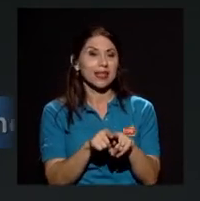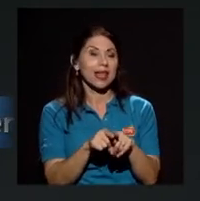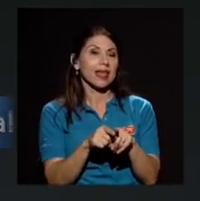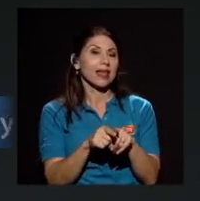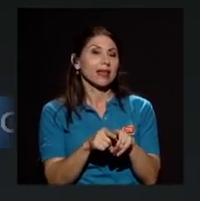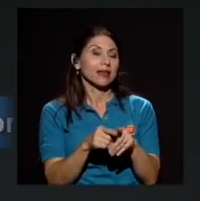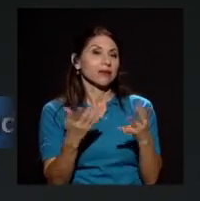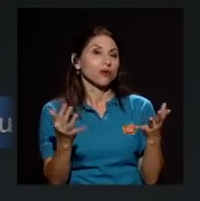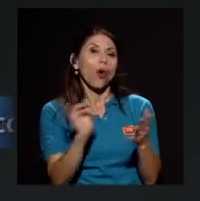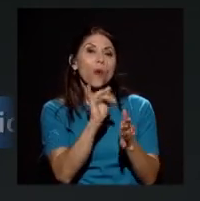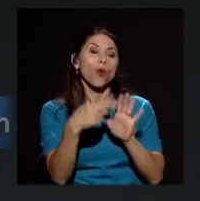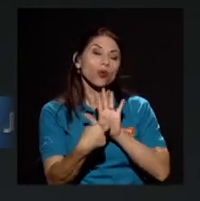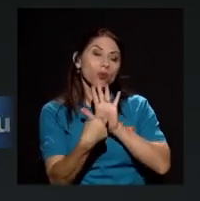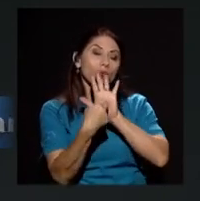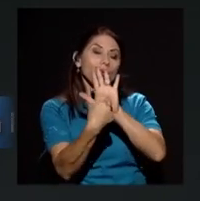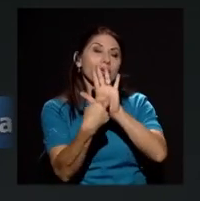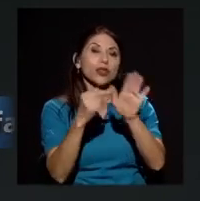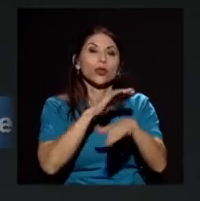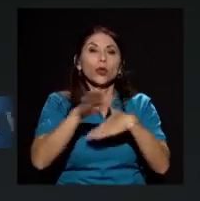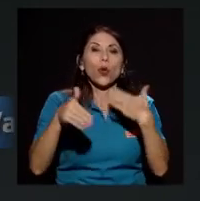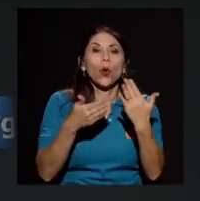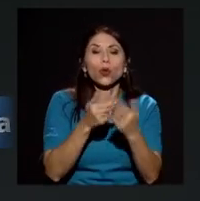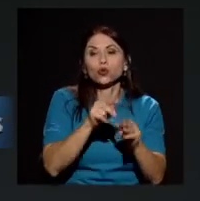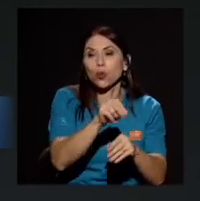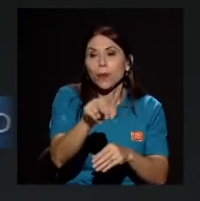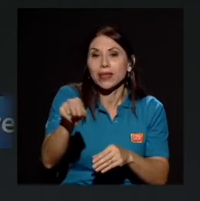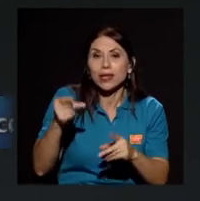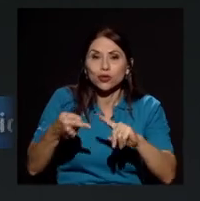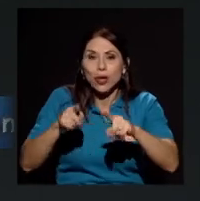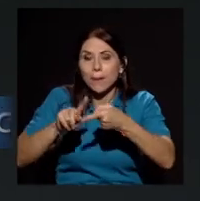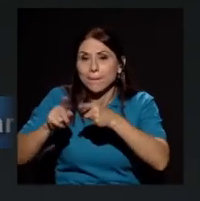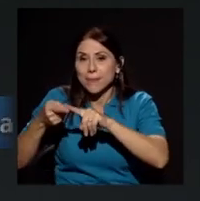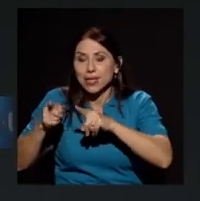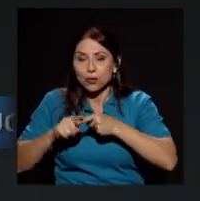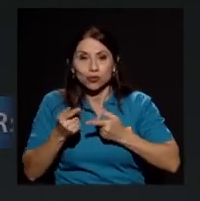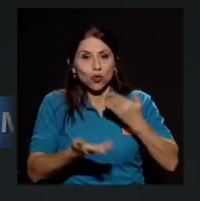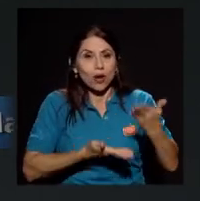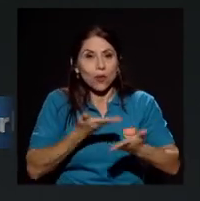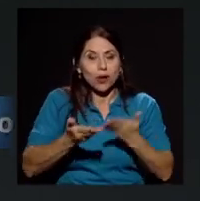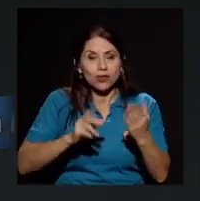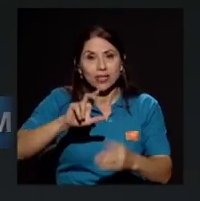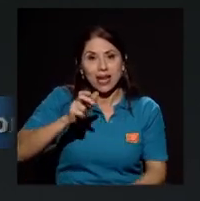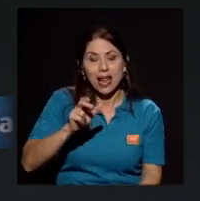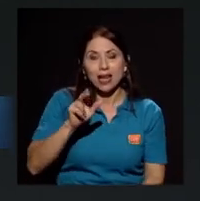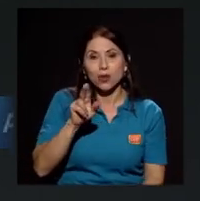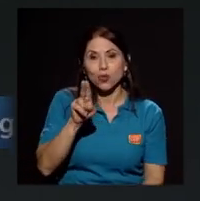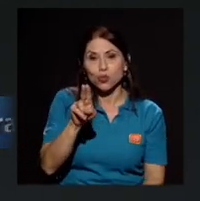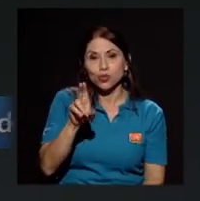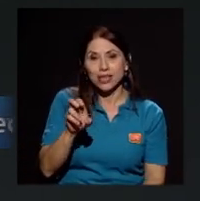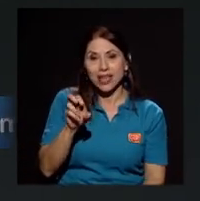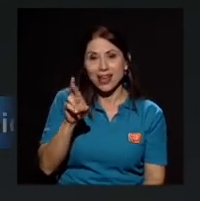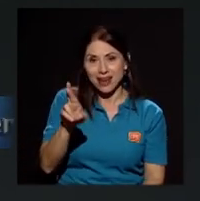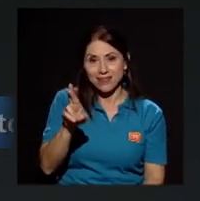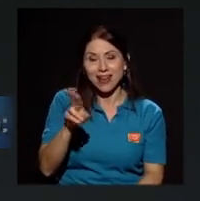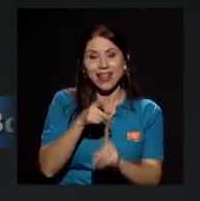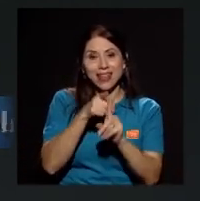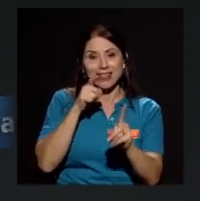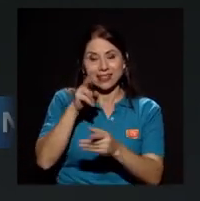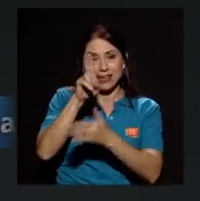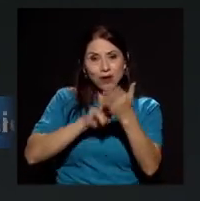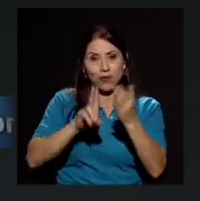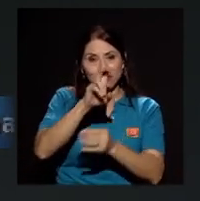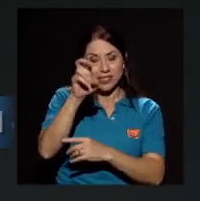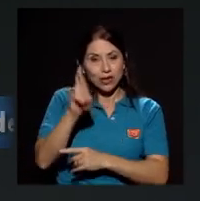y amigos y colaboradores de Canal UCR y de la Universidad de Costa Rica les deseamos